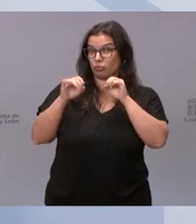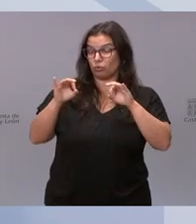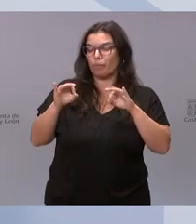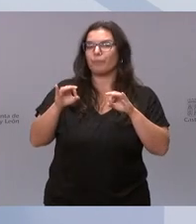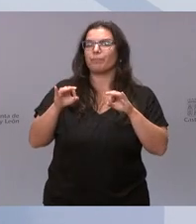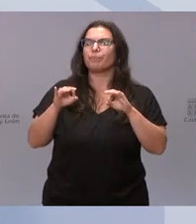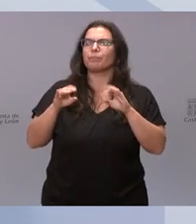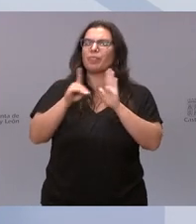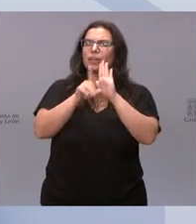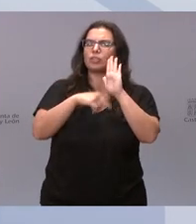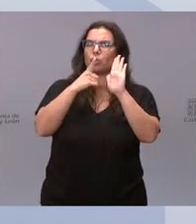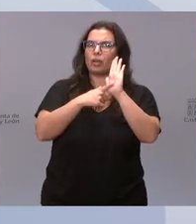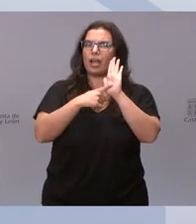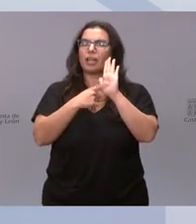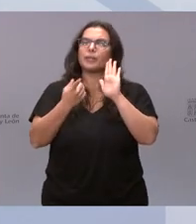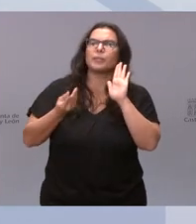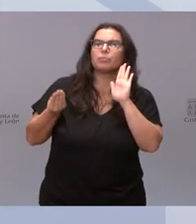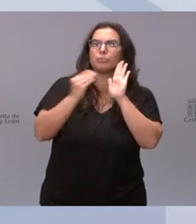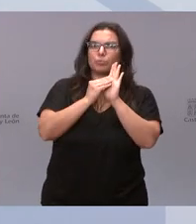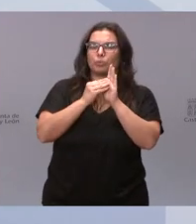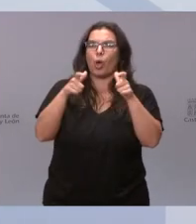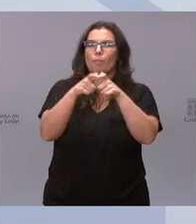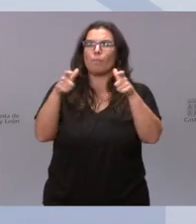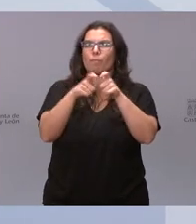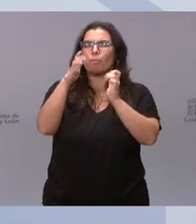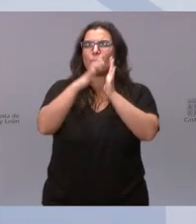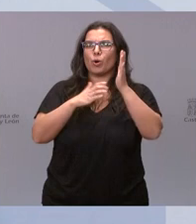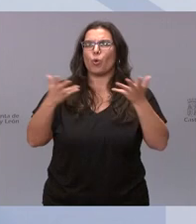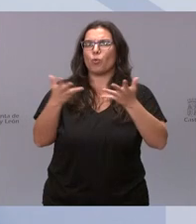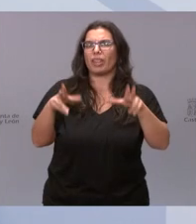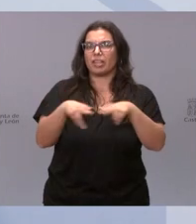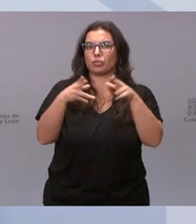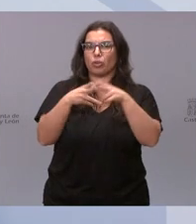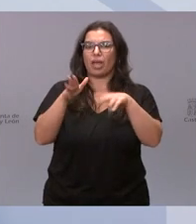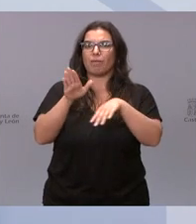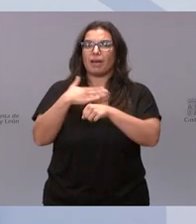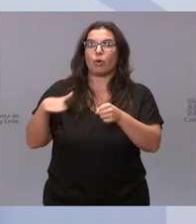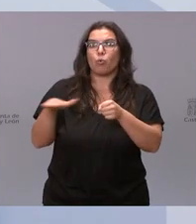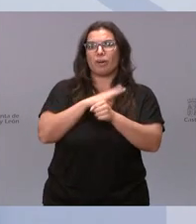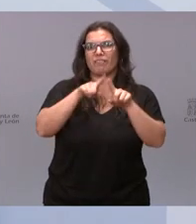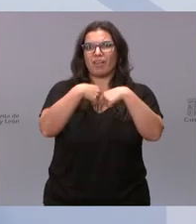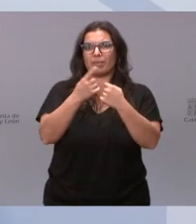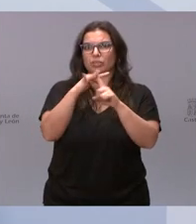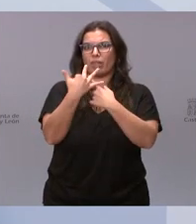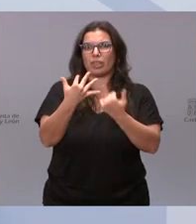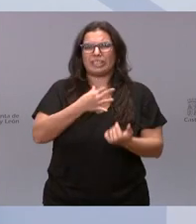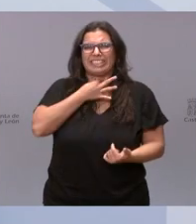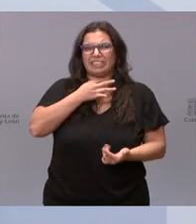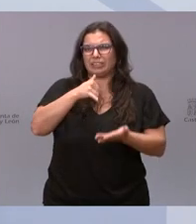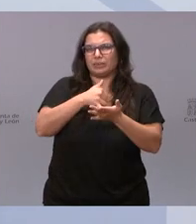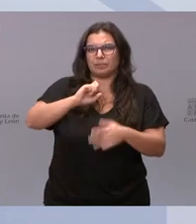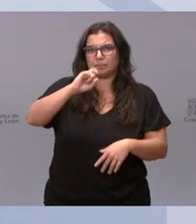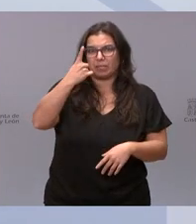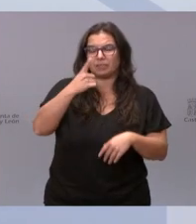la figura de bono de urgencia social para llegar a las familias más vulnerables. Incrementamos un